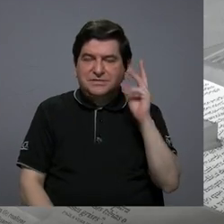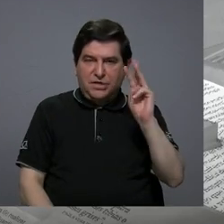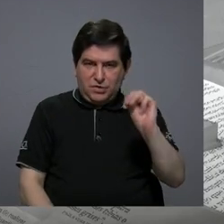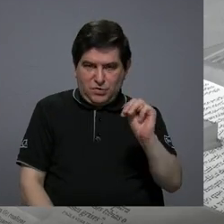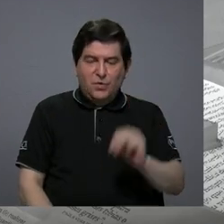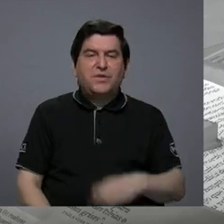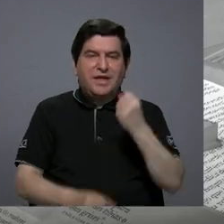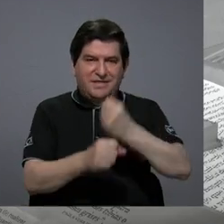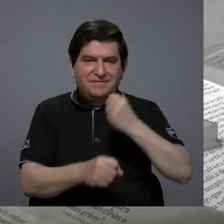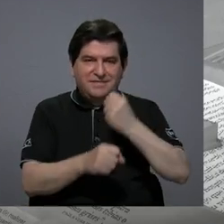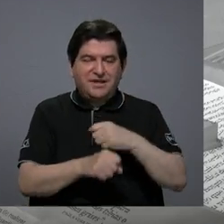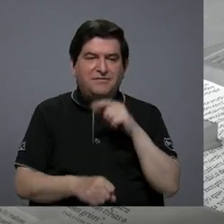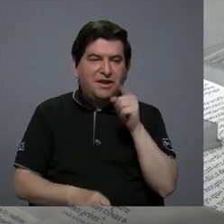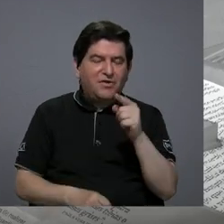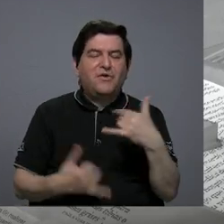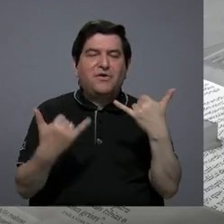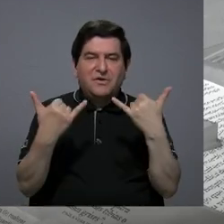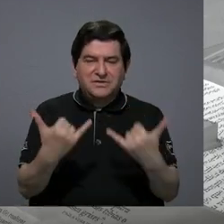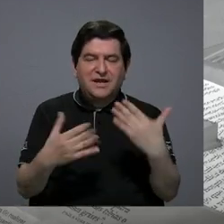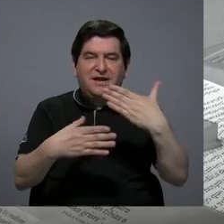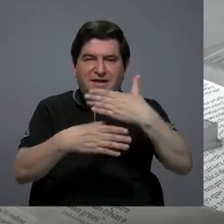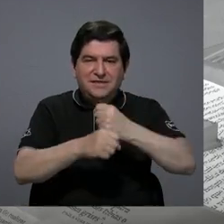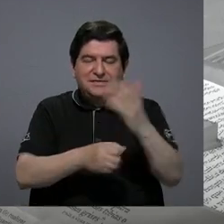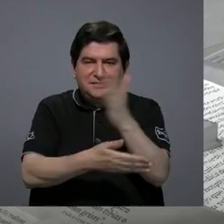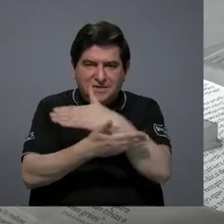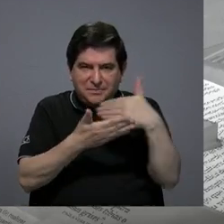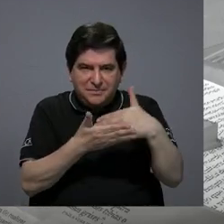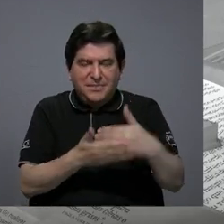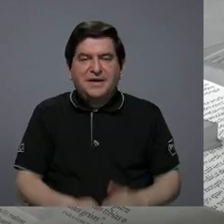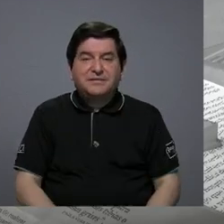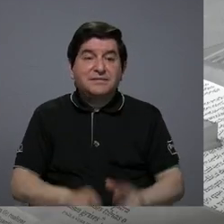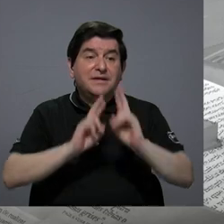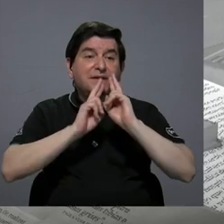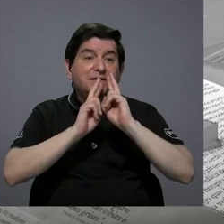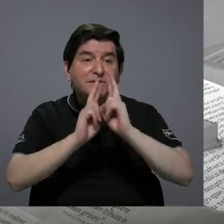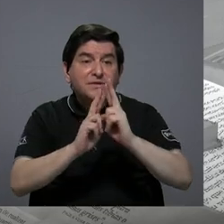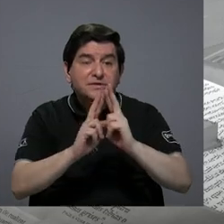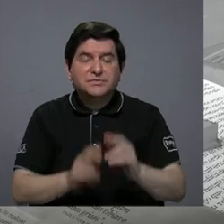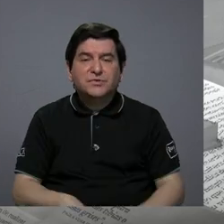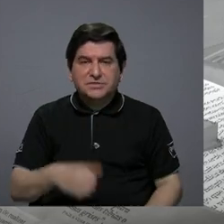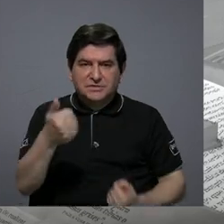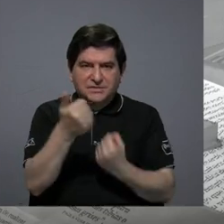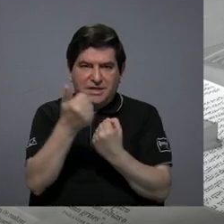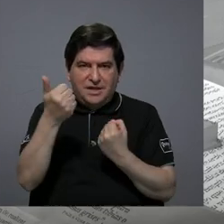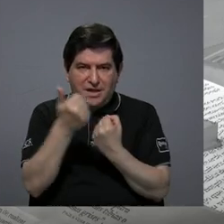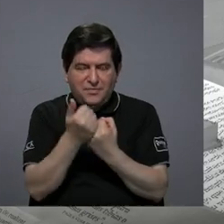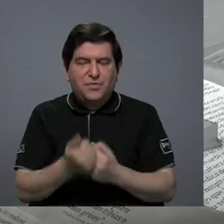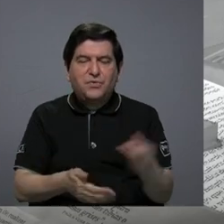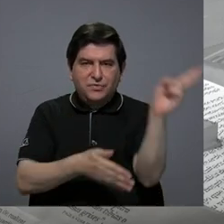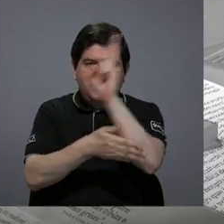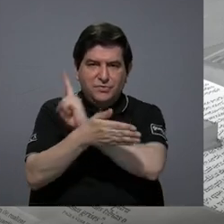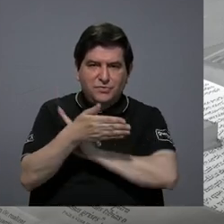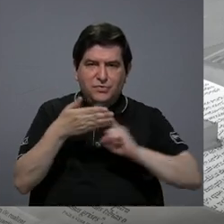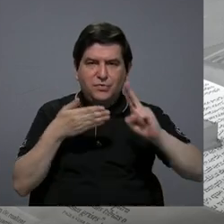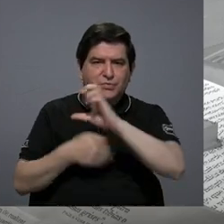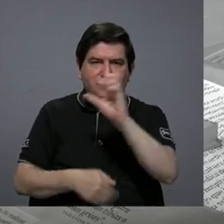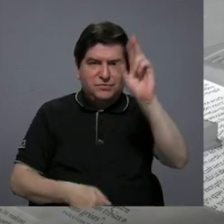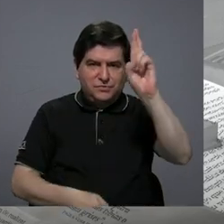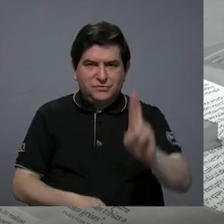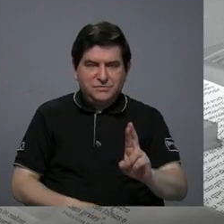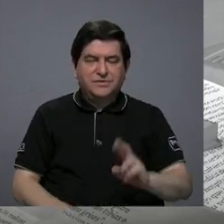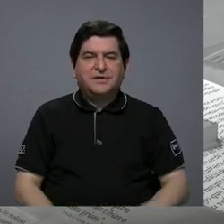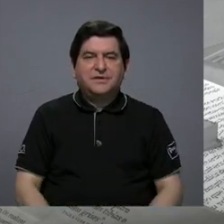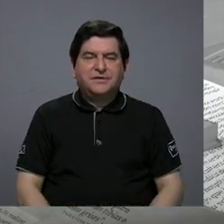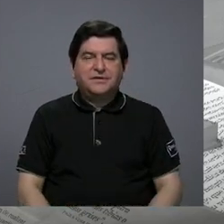sobre el trabajo que han venido haciendo como parte de una respuesta un apoyo que da la Universidad de Costa Rica